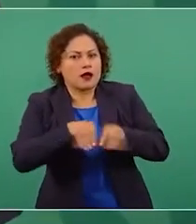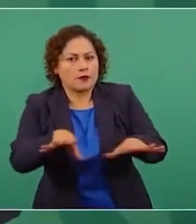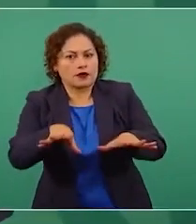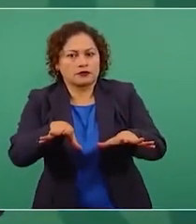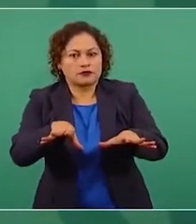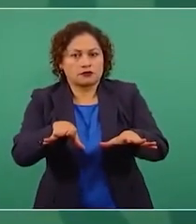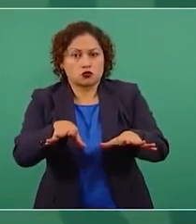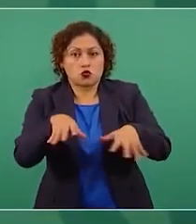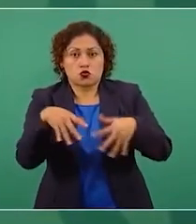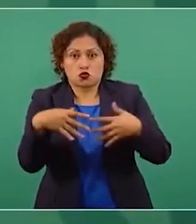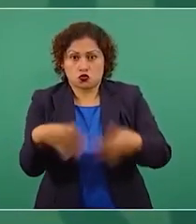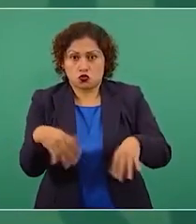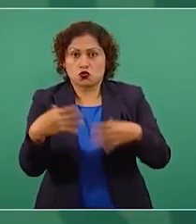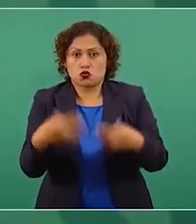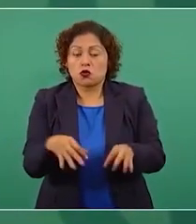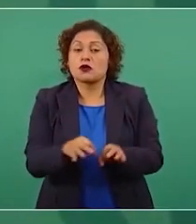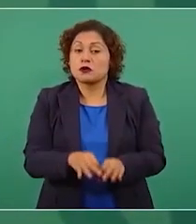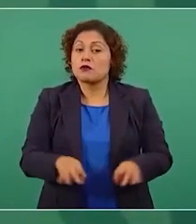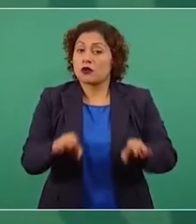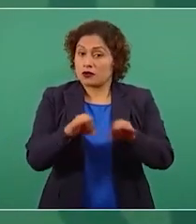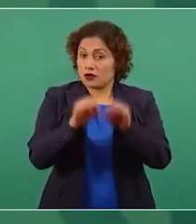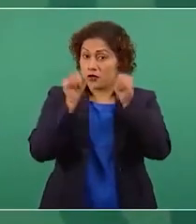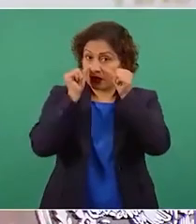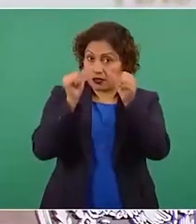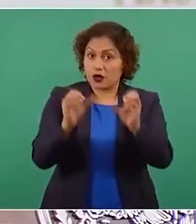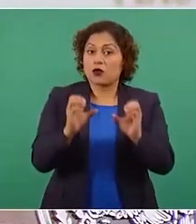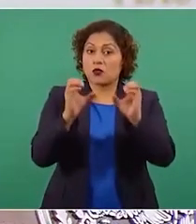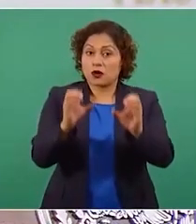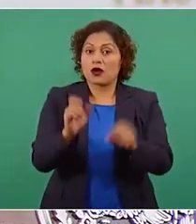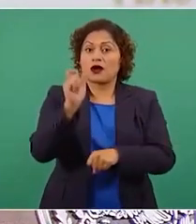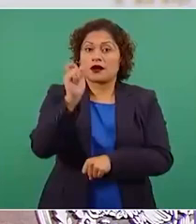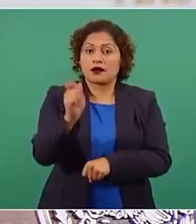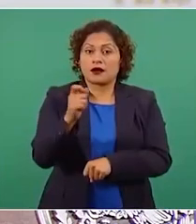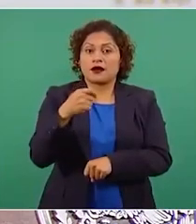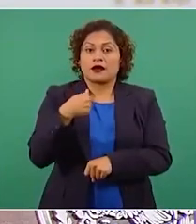que cuidar eso es el ridículo